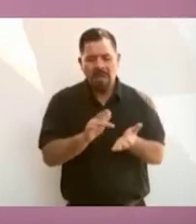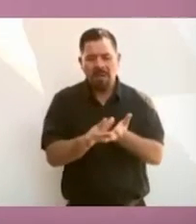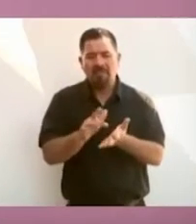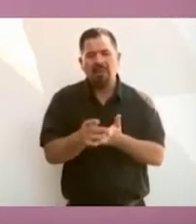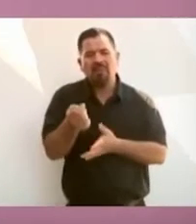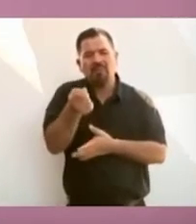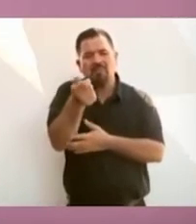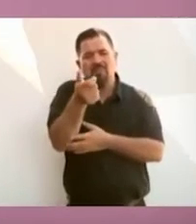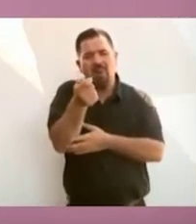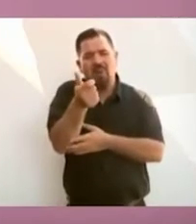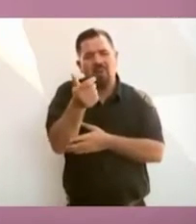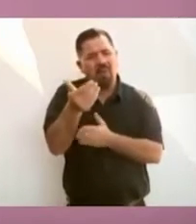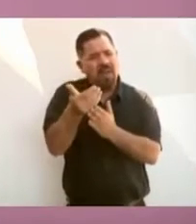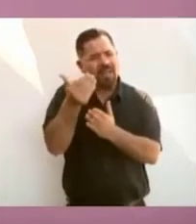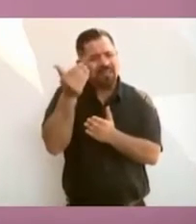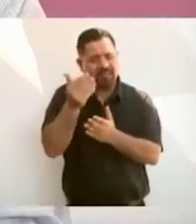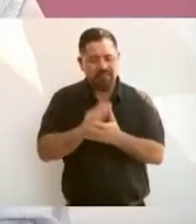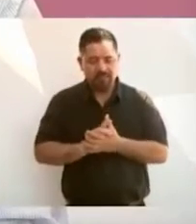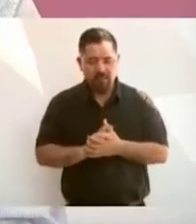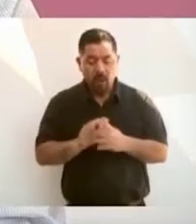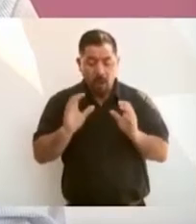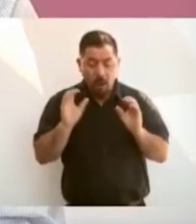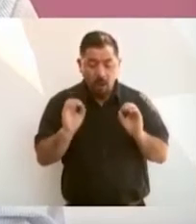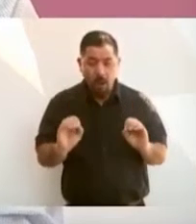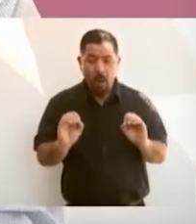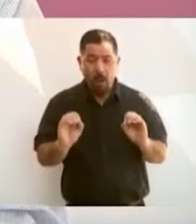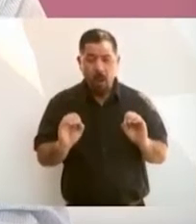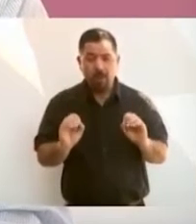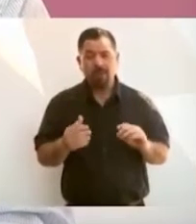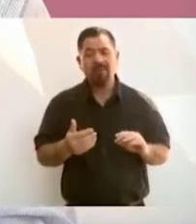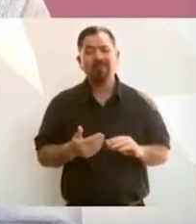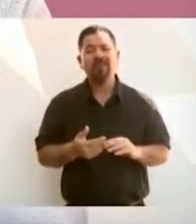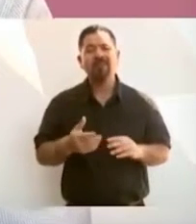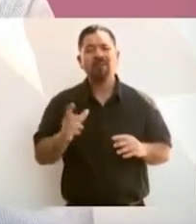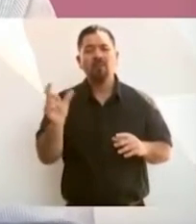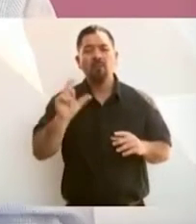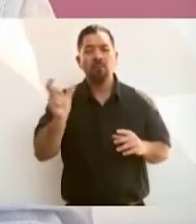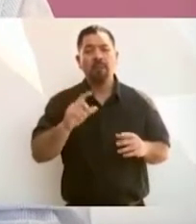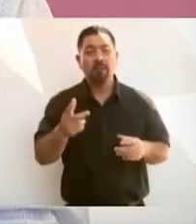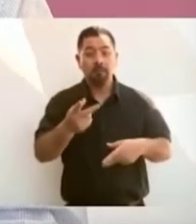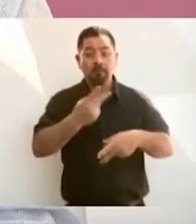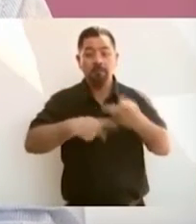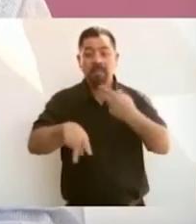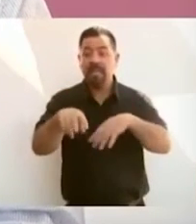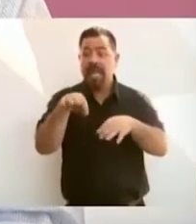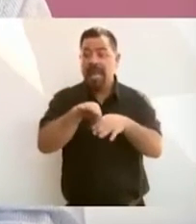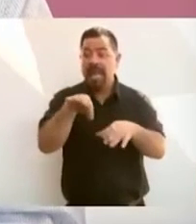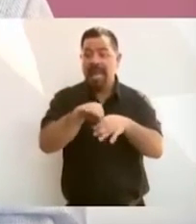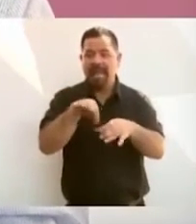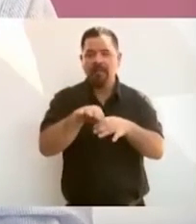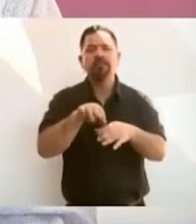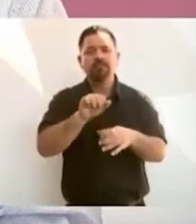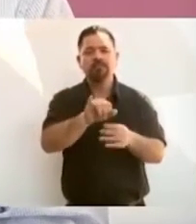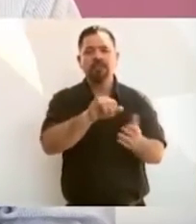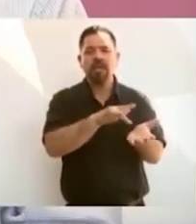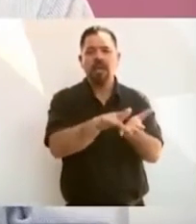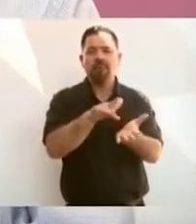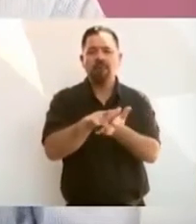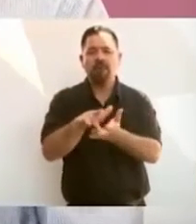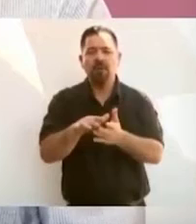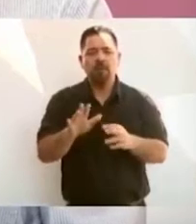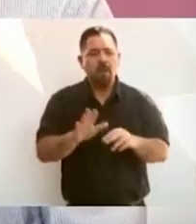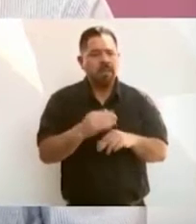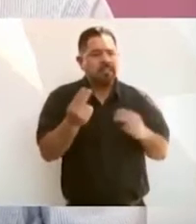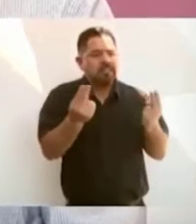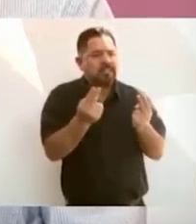o sólo en épocas de elecciones, cuando necesitaban